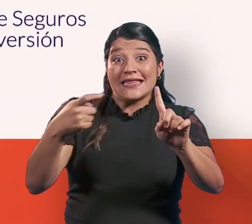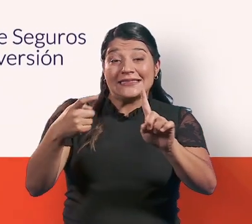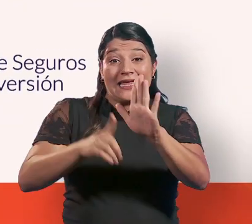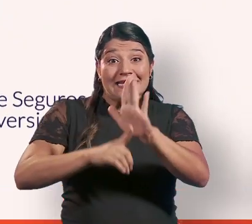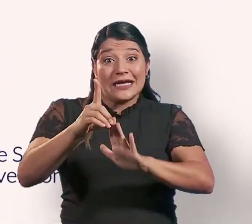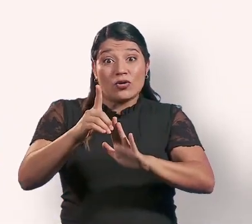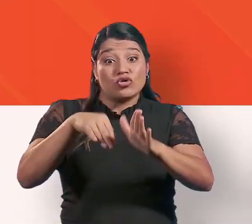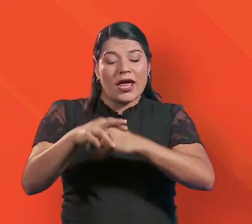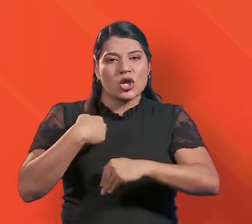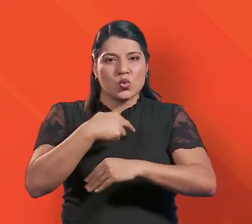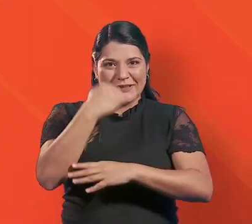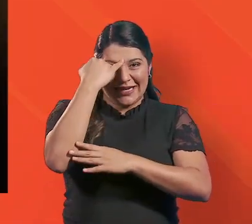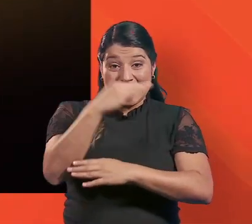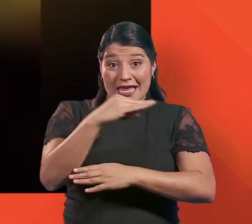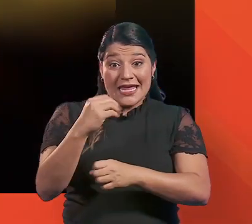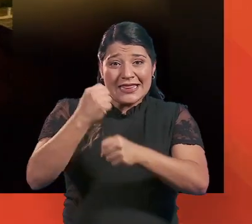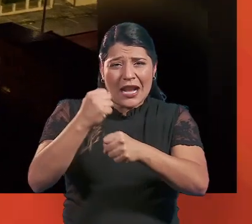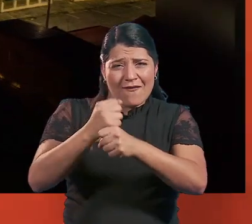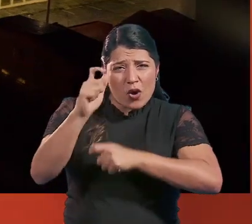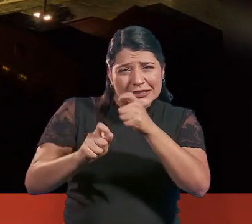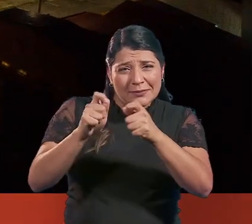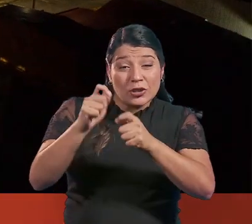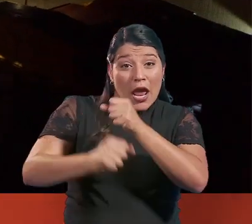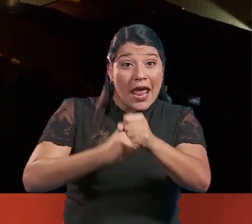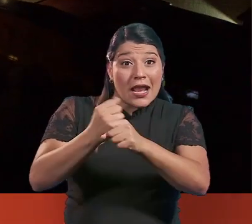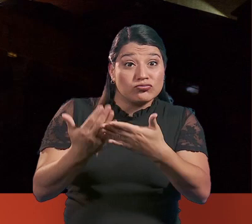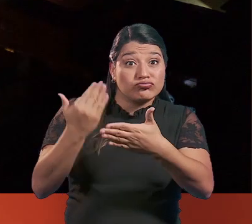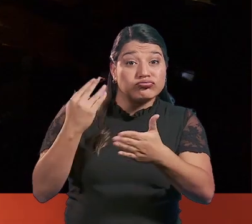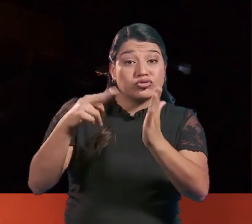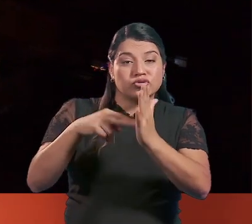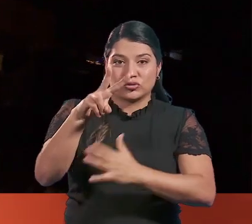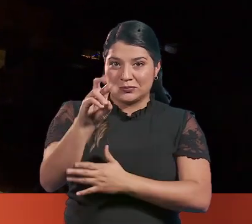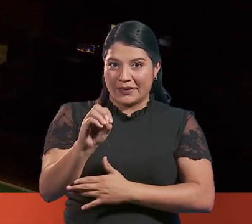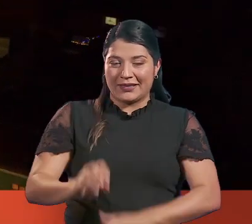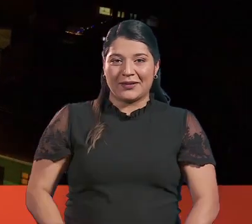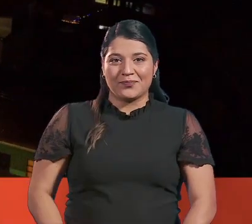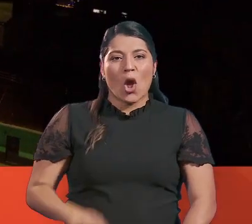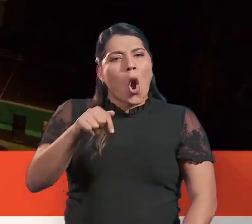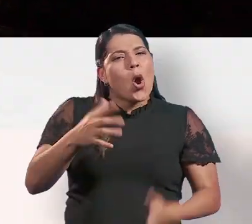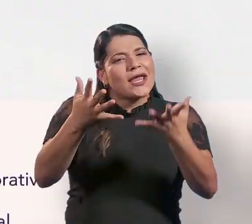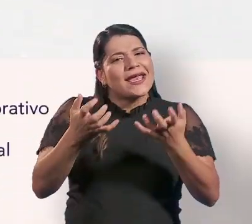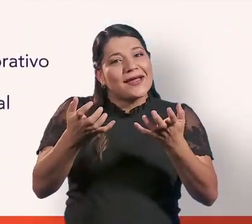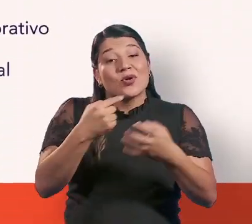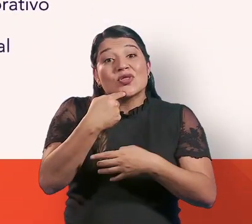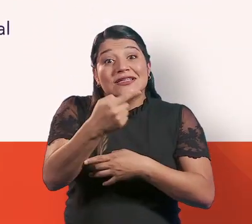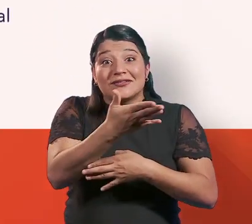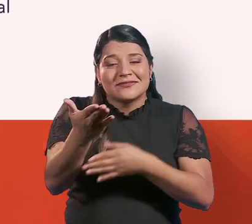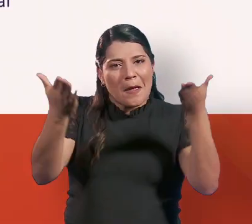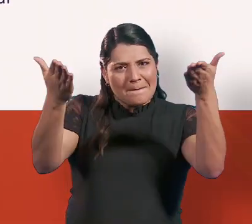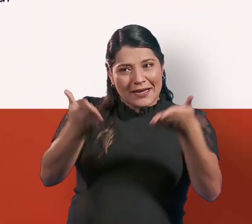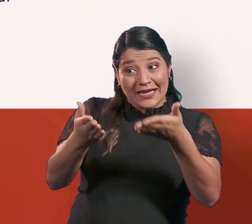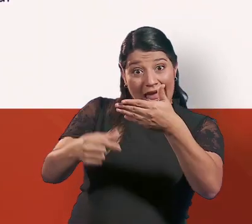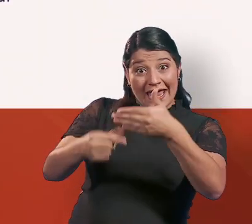desde el desarrollo de nuestras ideas y realizaciones concretas en el año 2020. Hoy le damos la bienvenida a